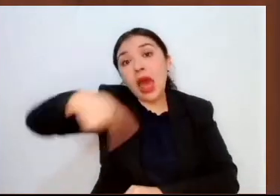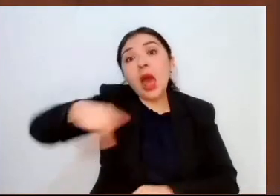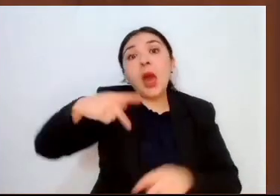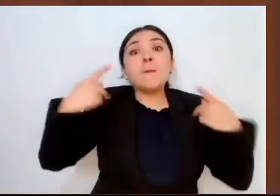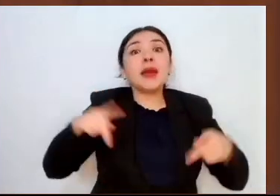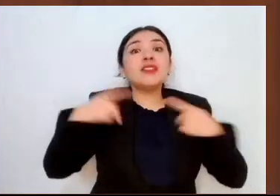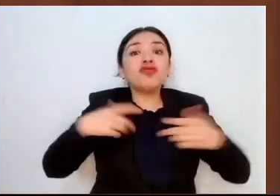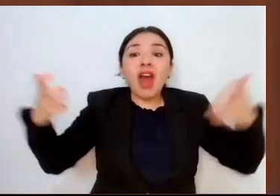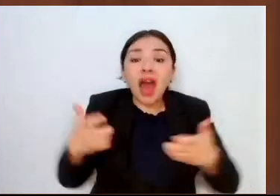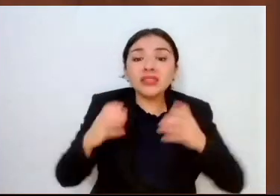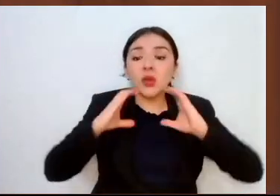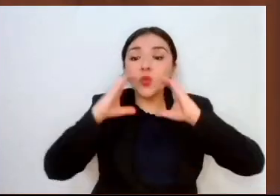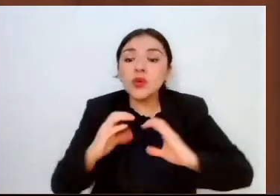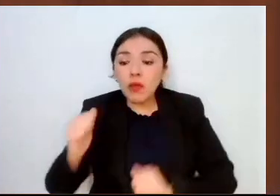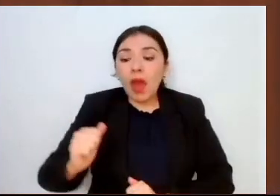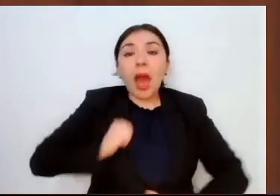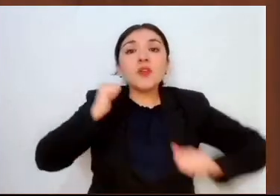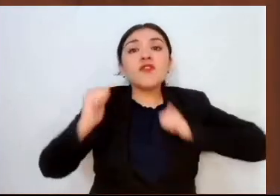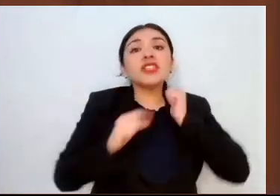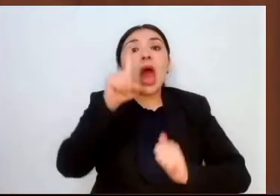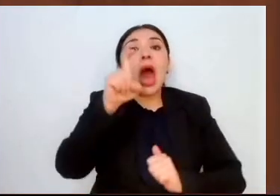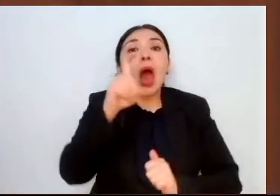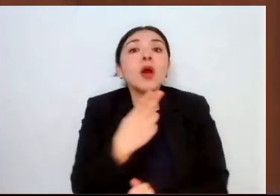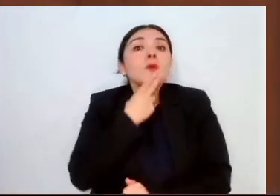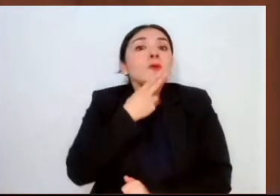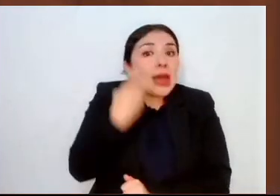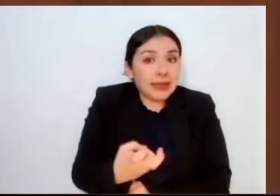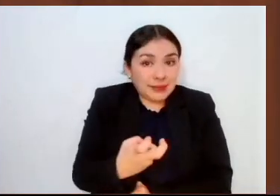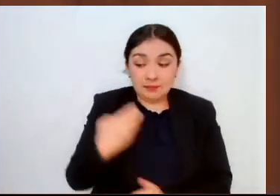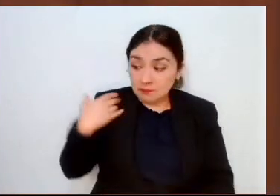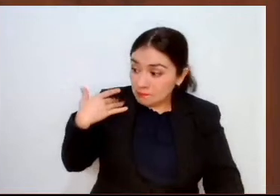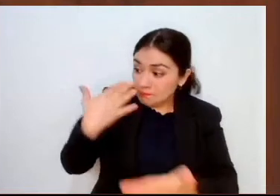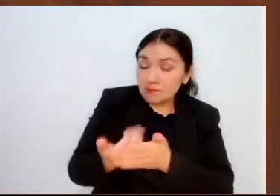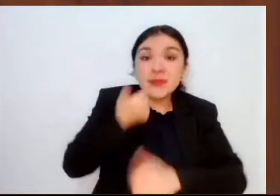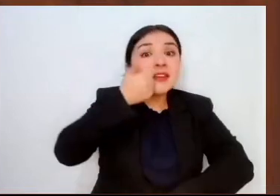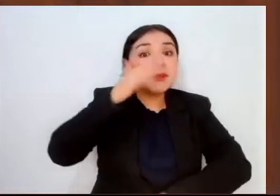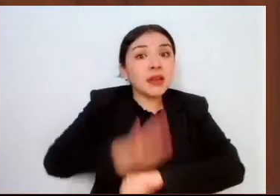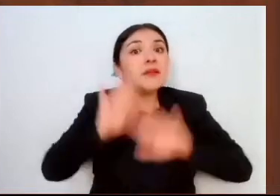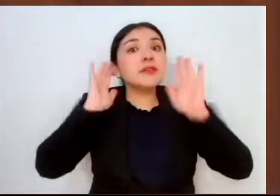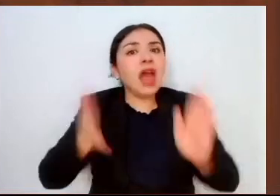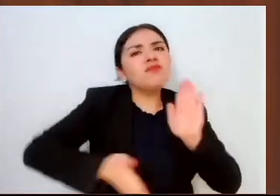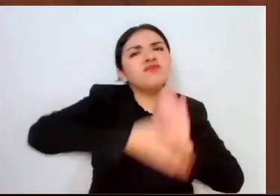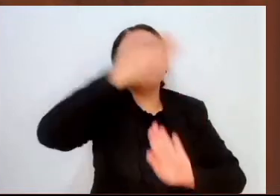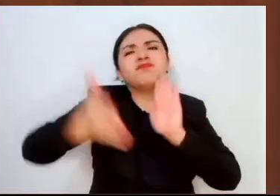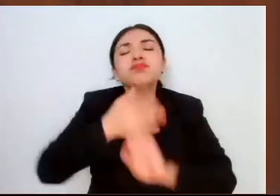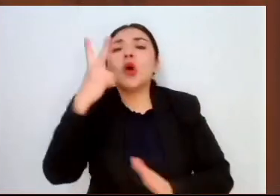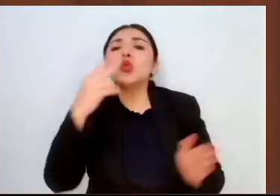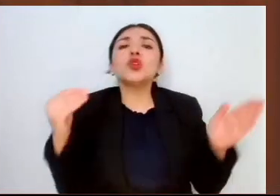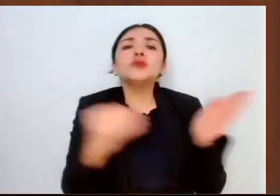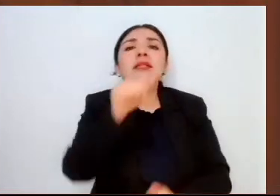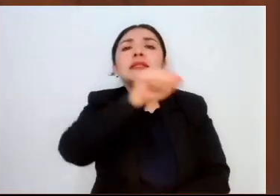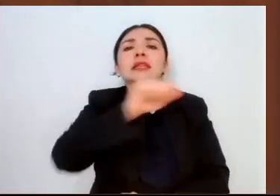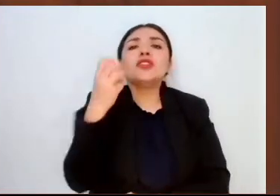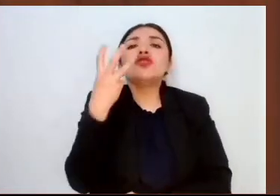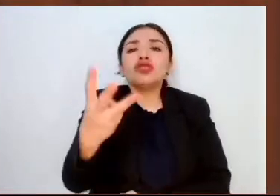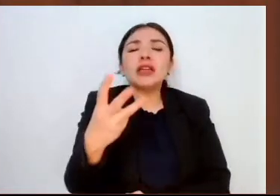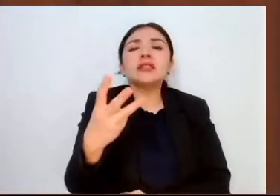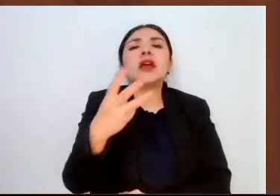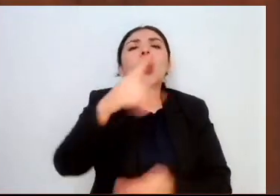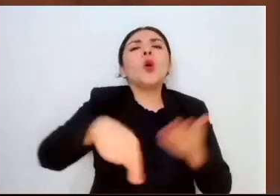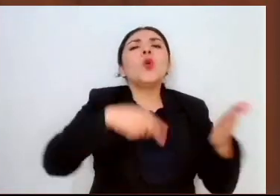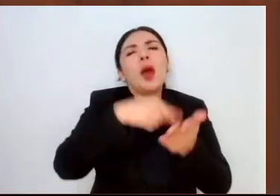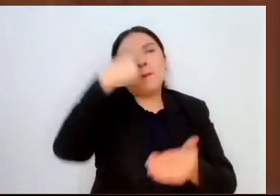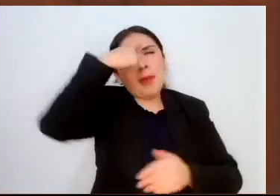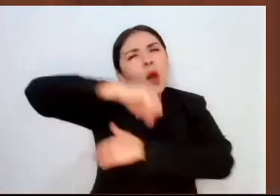aprovechamiento del agua. En lo que va de la administración, se han construido 2 mil 603 pequeños almacenamientos